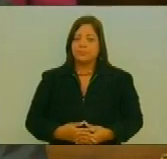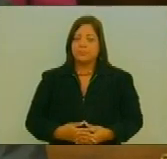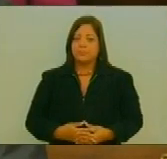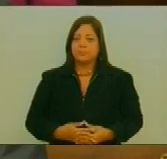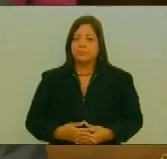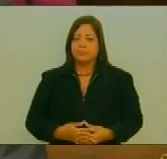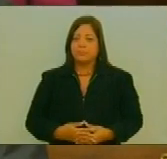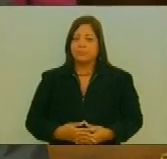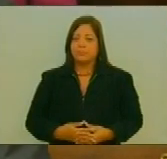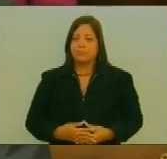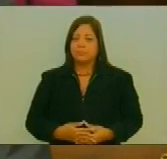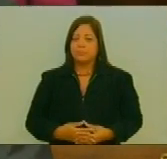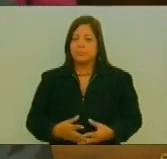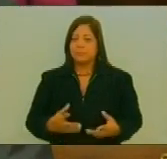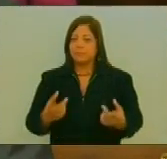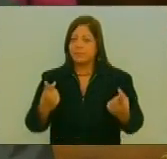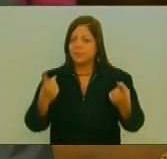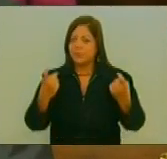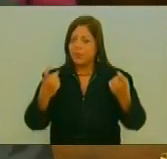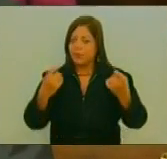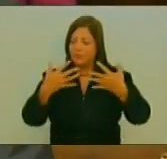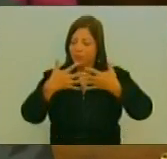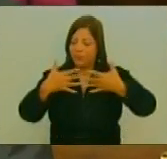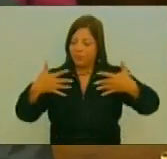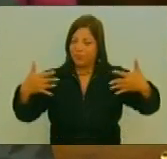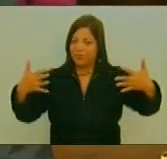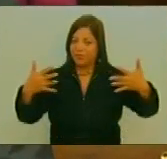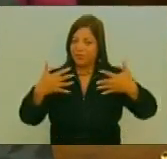Falta Una última estrofa